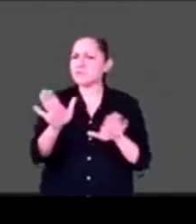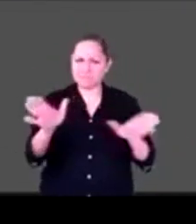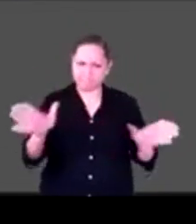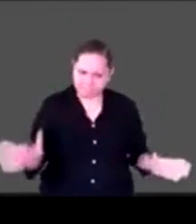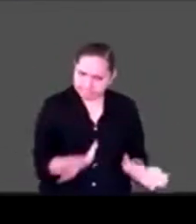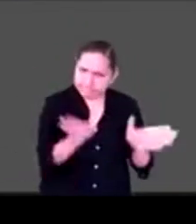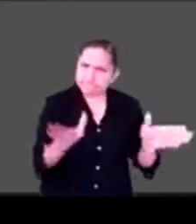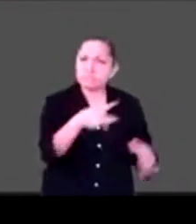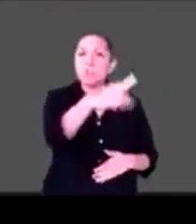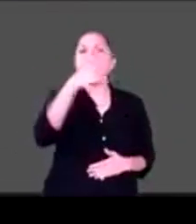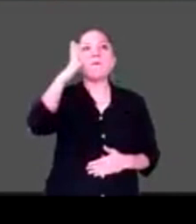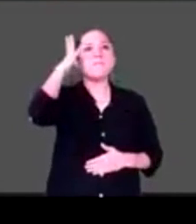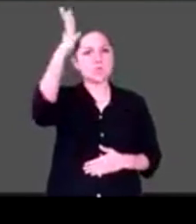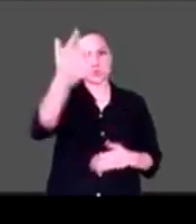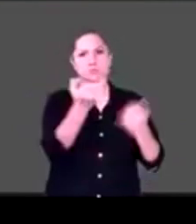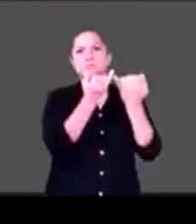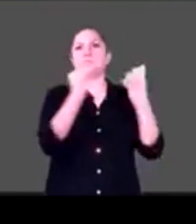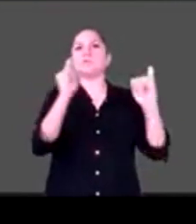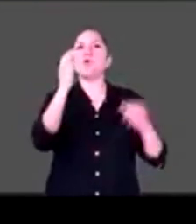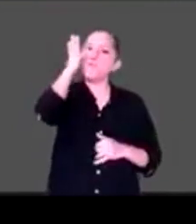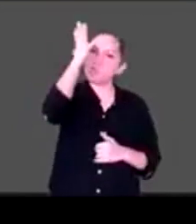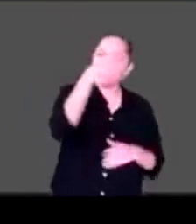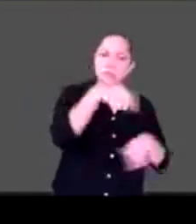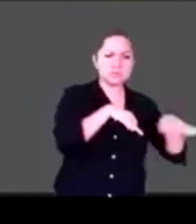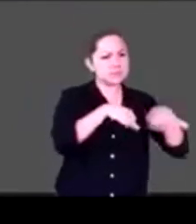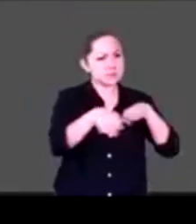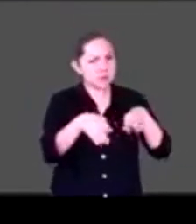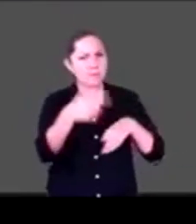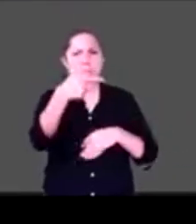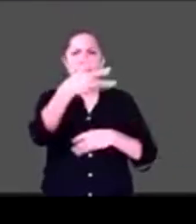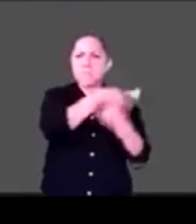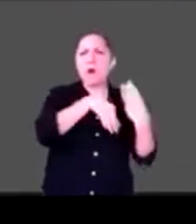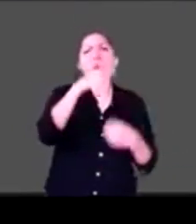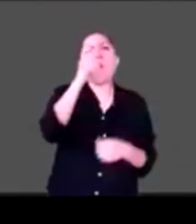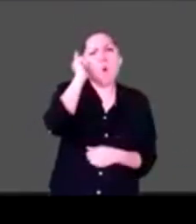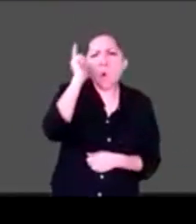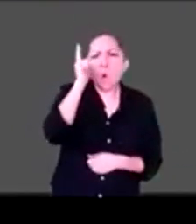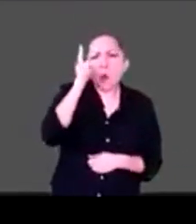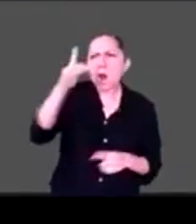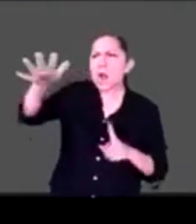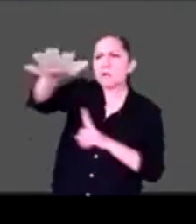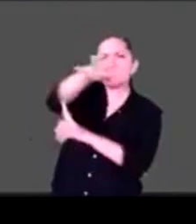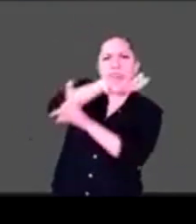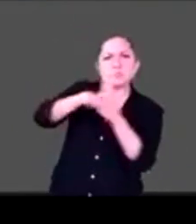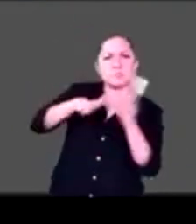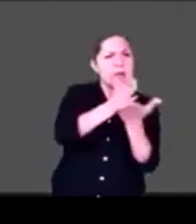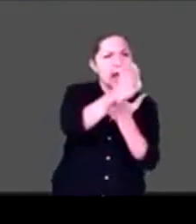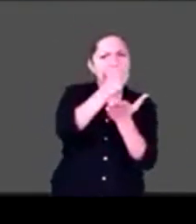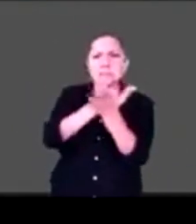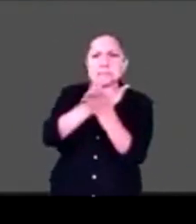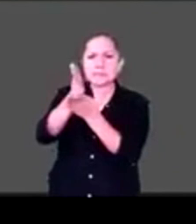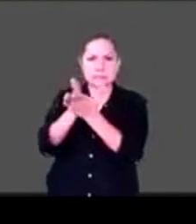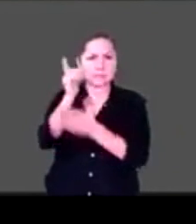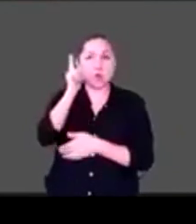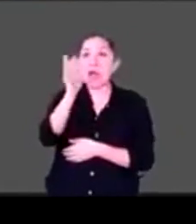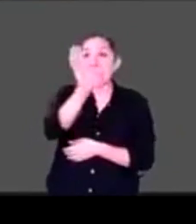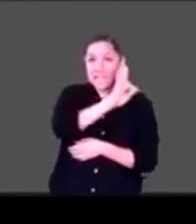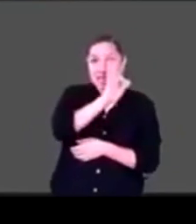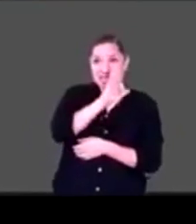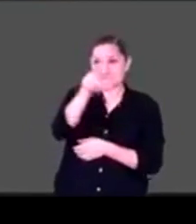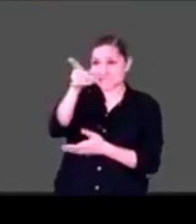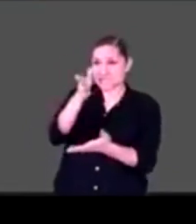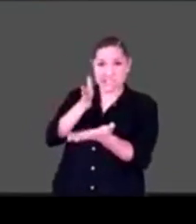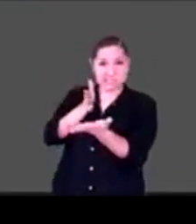un entorno lo más accesible y si no, saber y resistir ante esas barreras físicas y